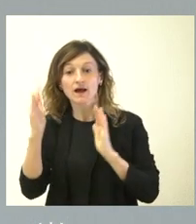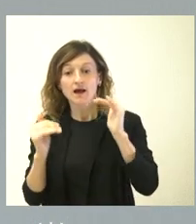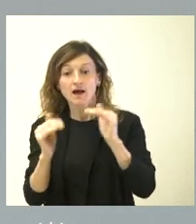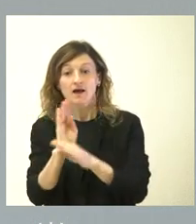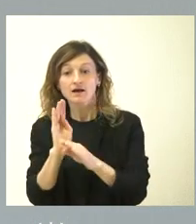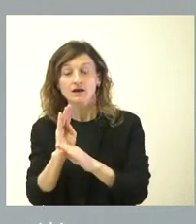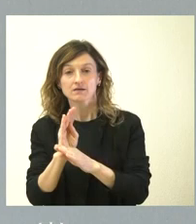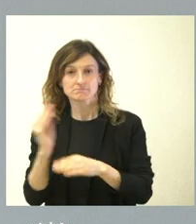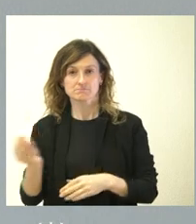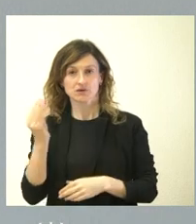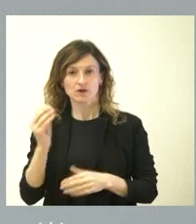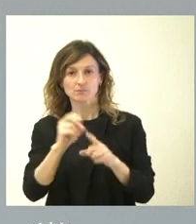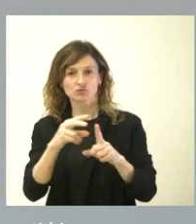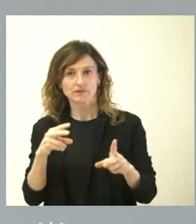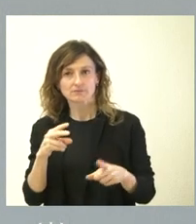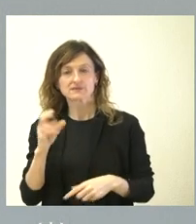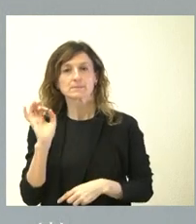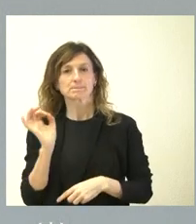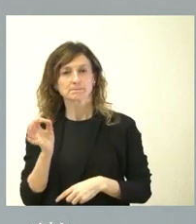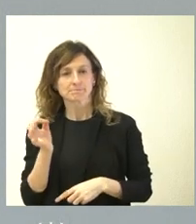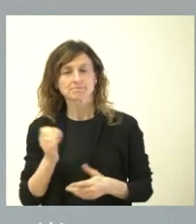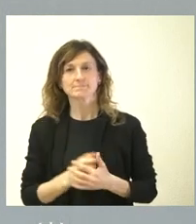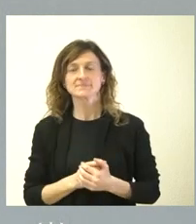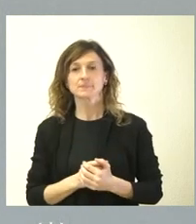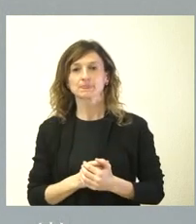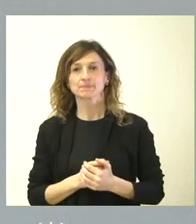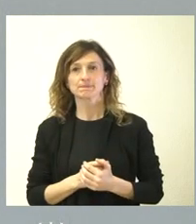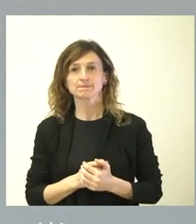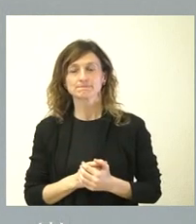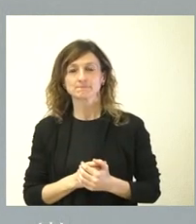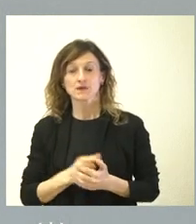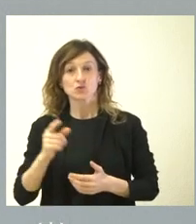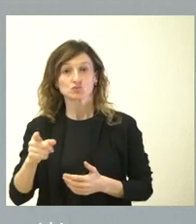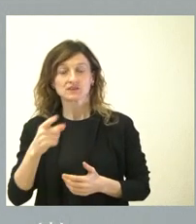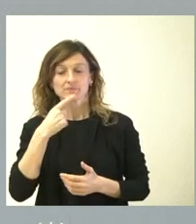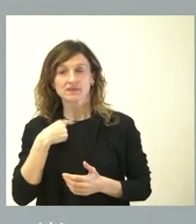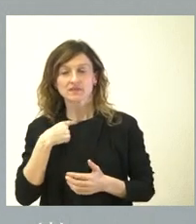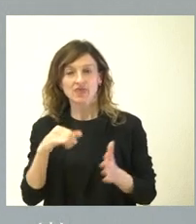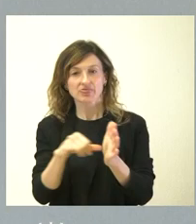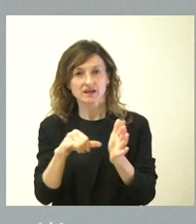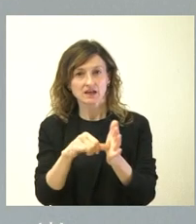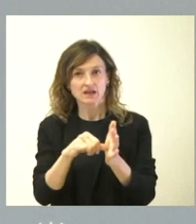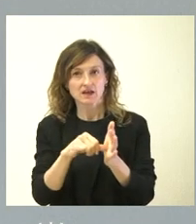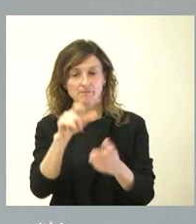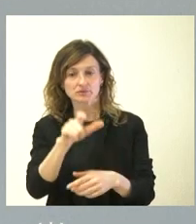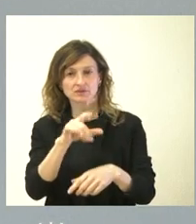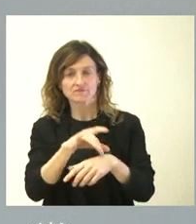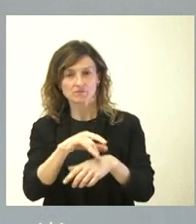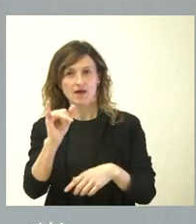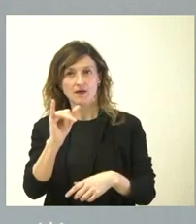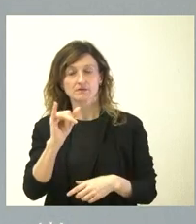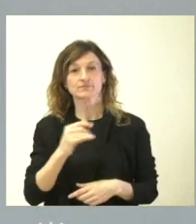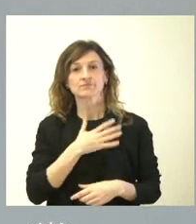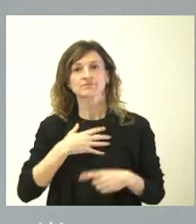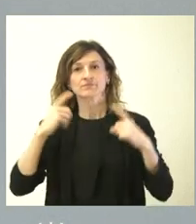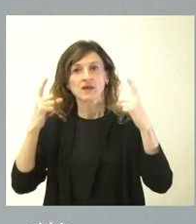prestar. De ese punto de vista es verdad que esa cercanía que usted señala existe y nuestra idea es hacer todos los